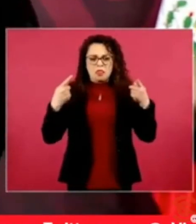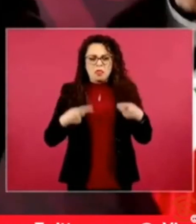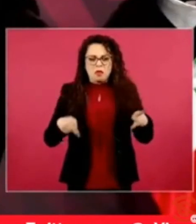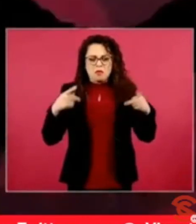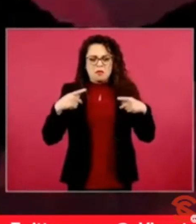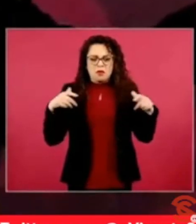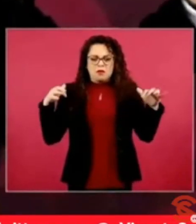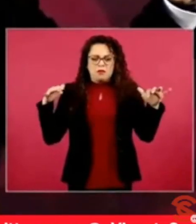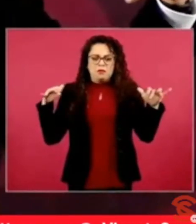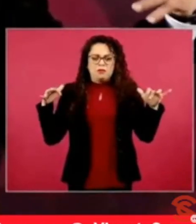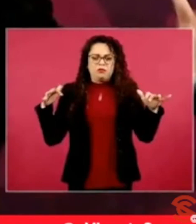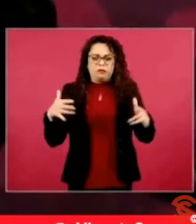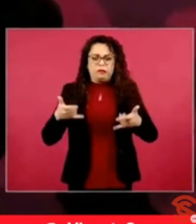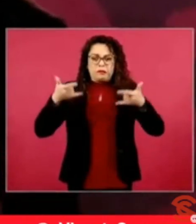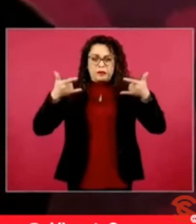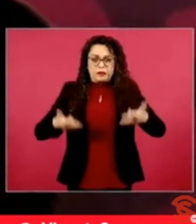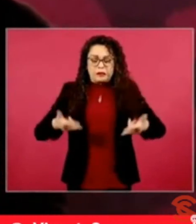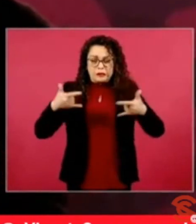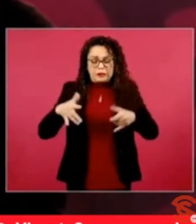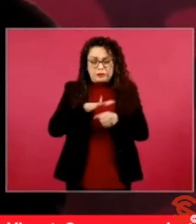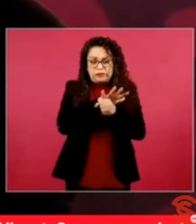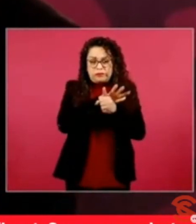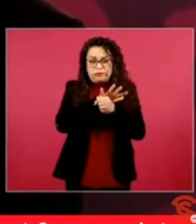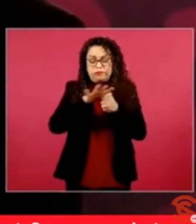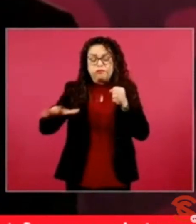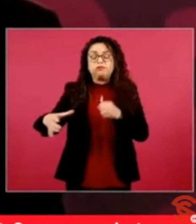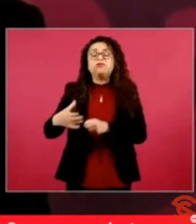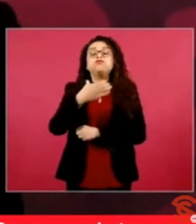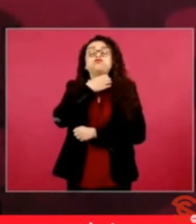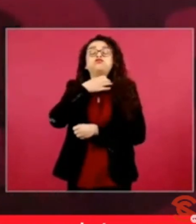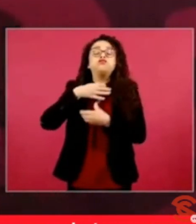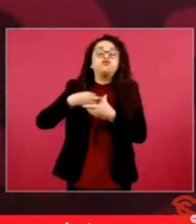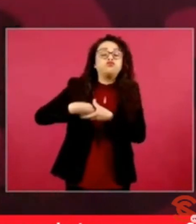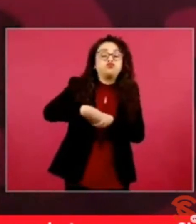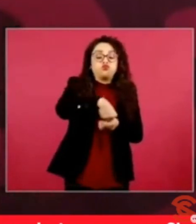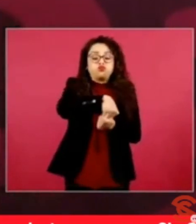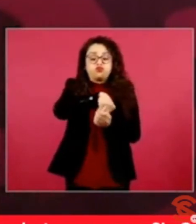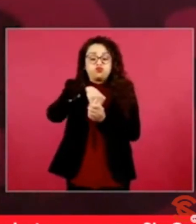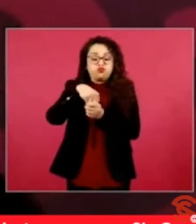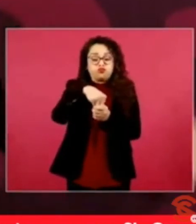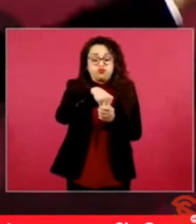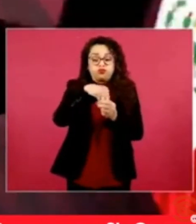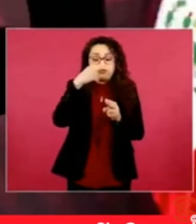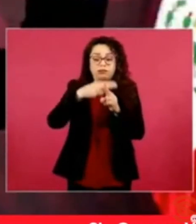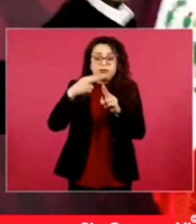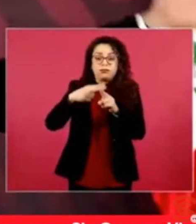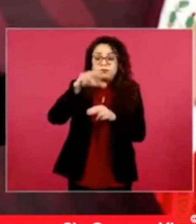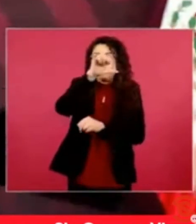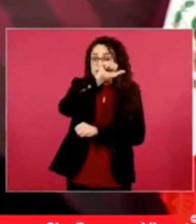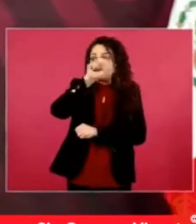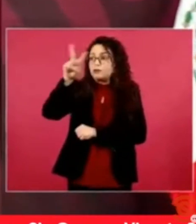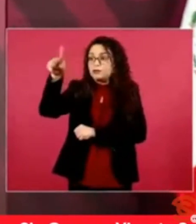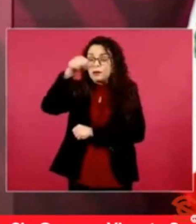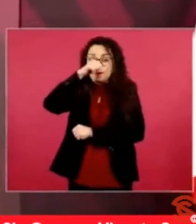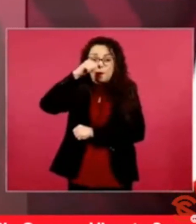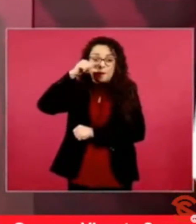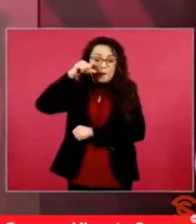no entró en el Zócalo y además se quedaron allá por la avenida Juárez todas las calles llenas